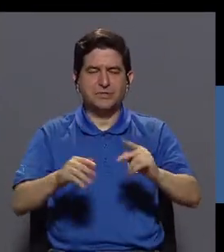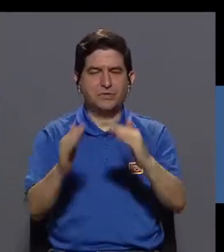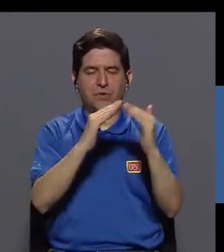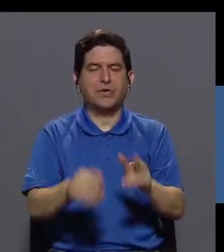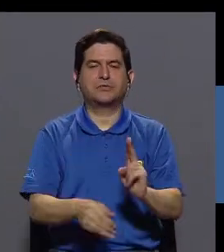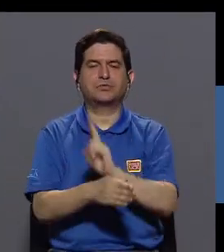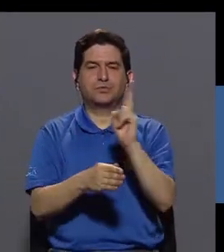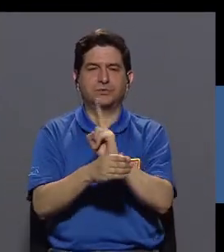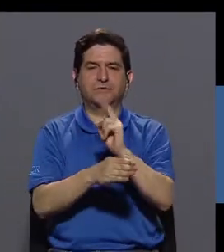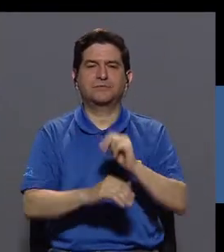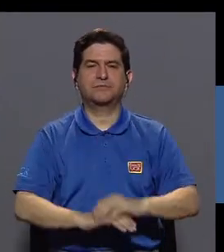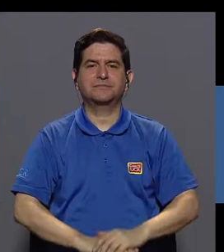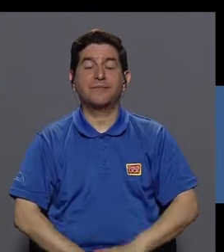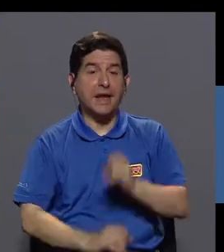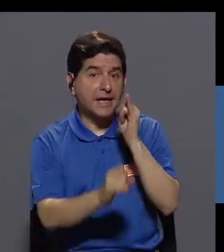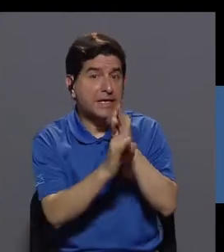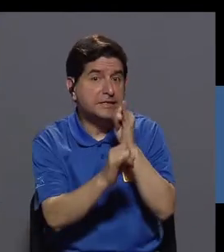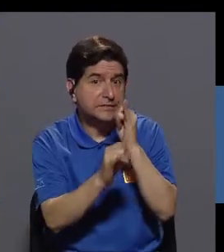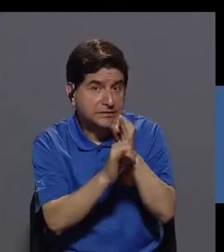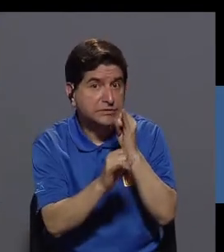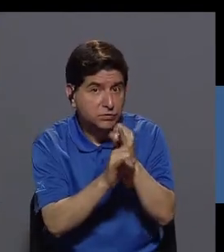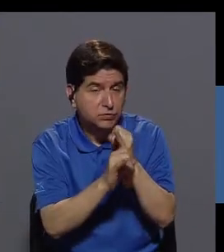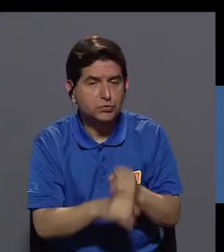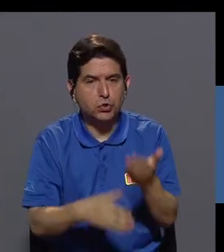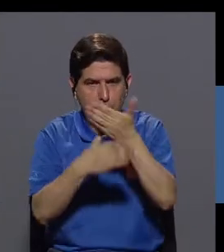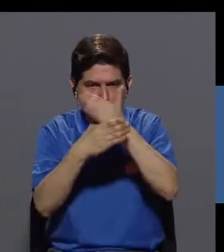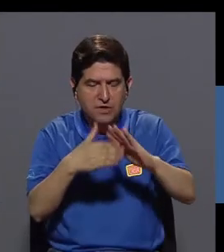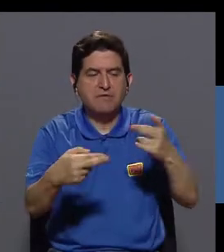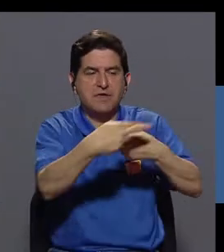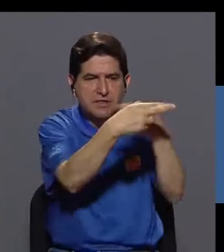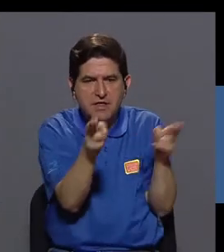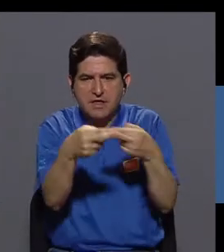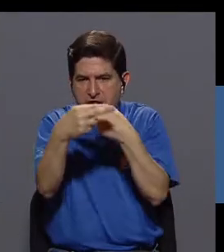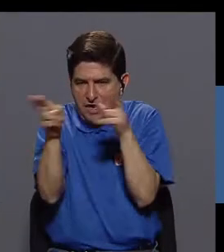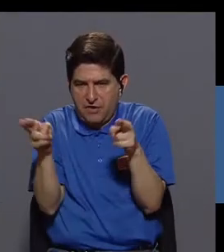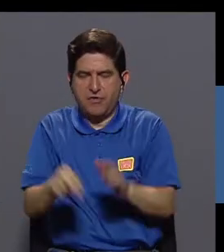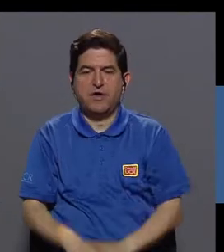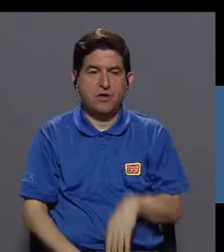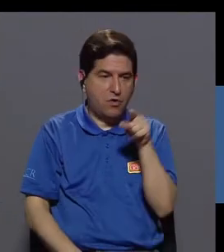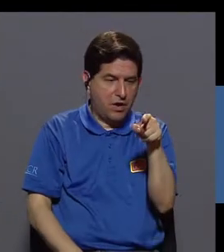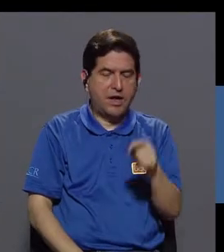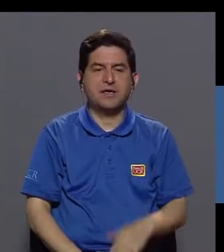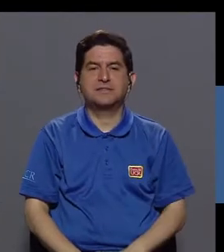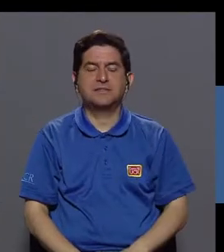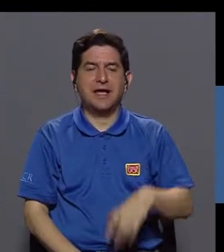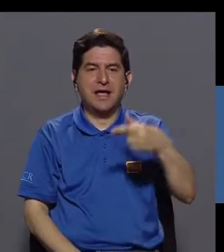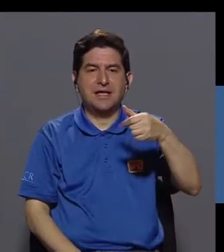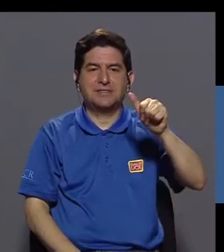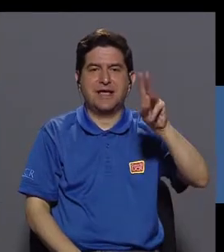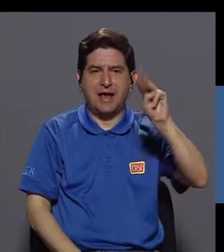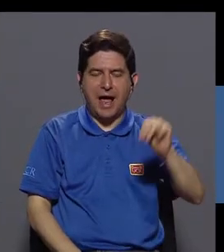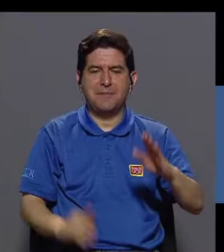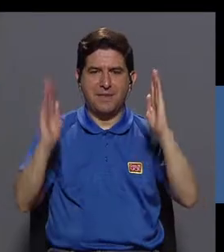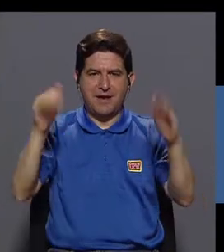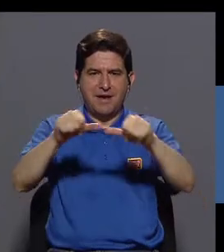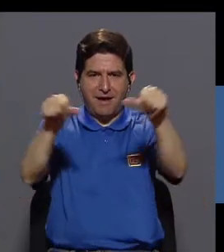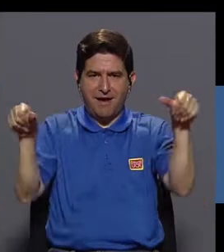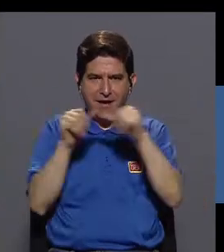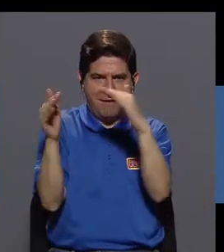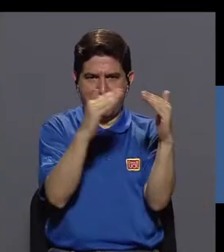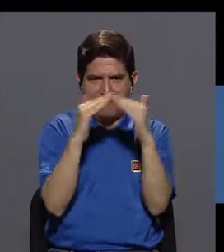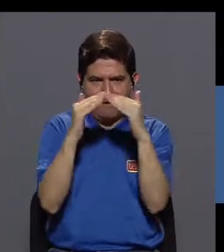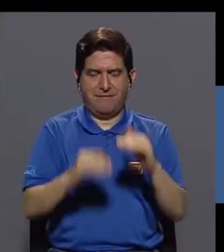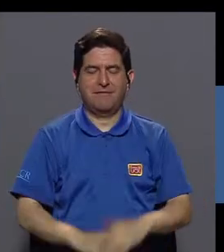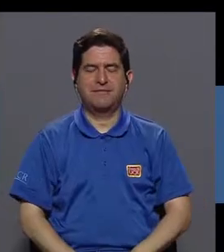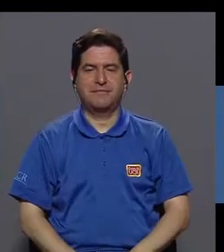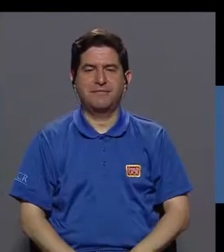institución se encuentra dividida por regiones. En este caso, esta planta pertenece a Lagán, que es la gran área metropolitana. Propiamente, Lagán existen